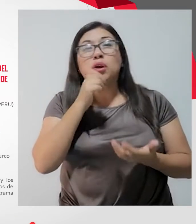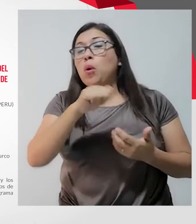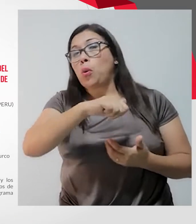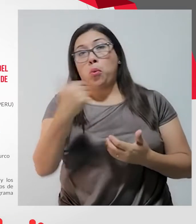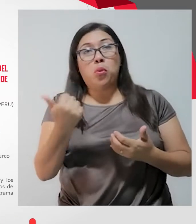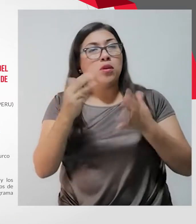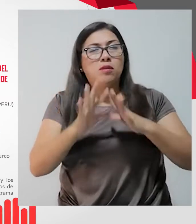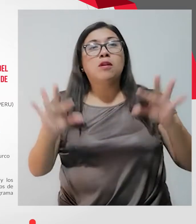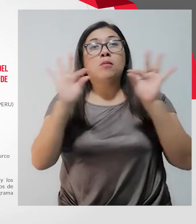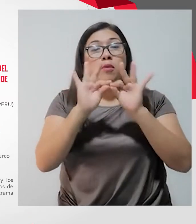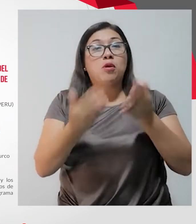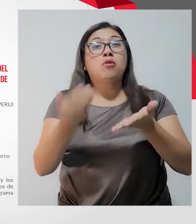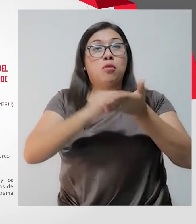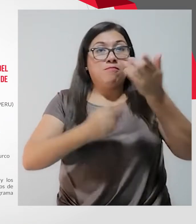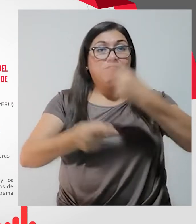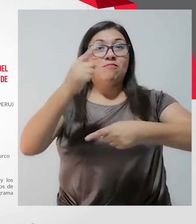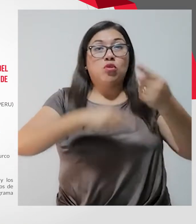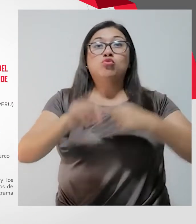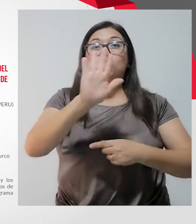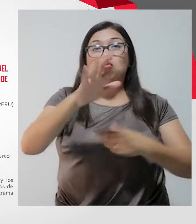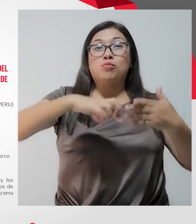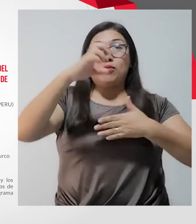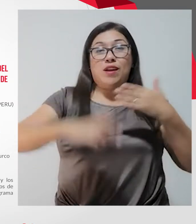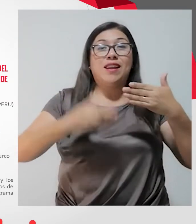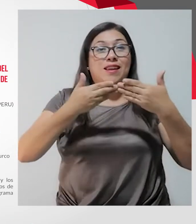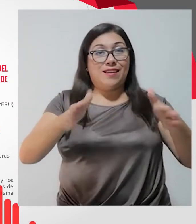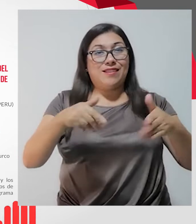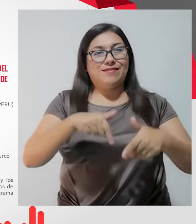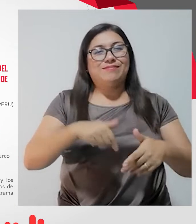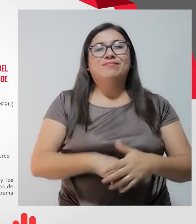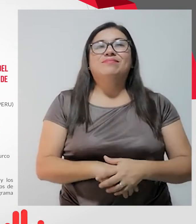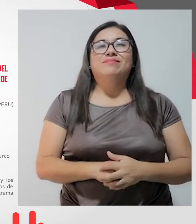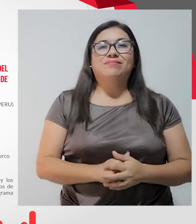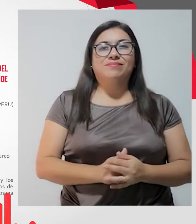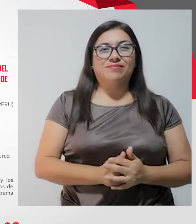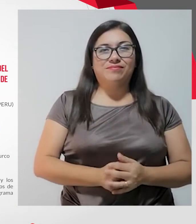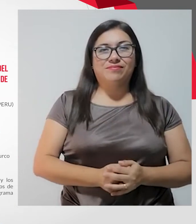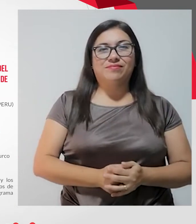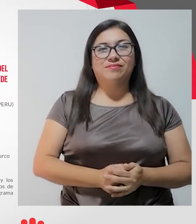importante y regresamos en su programa Sin Barreras.